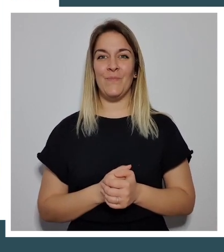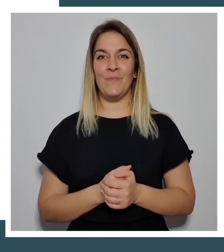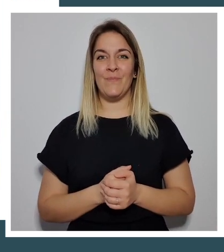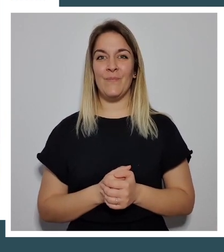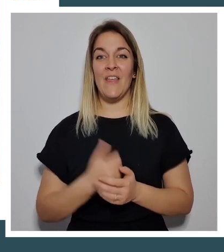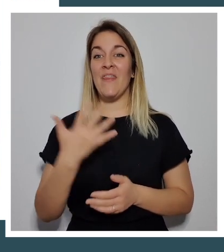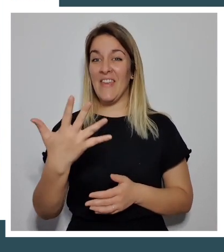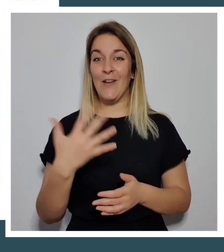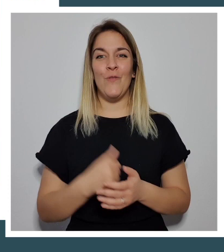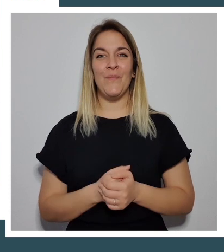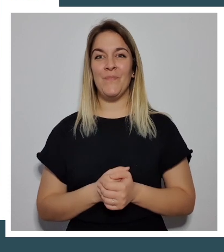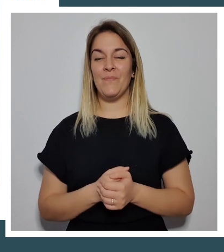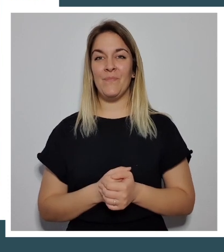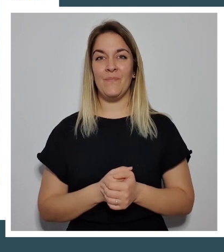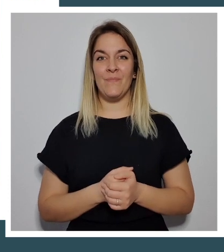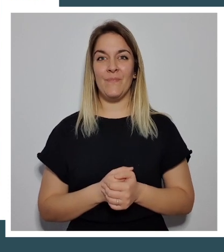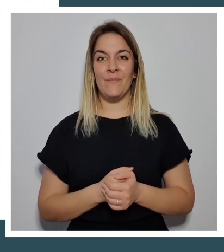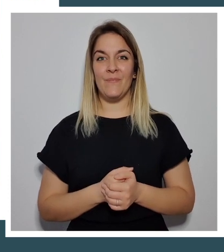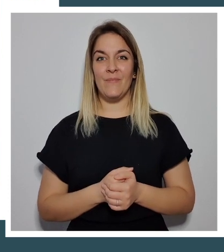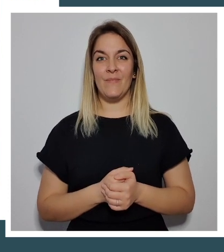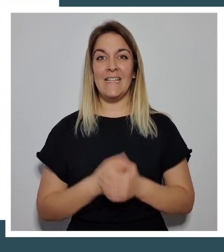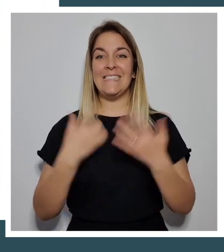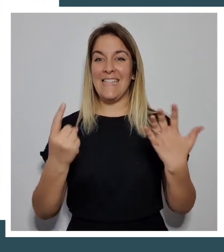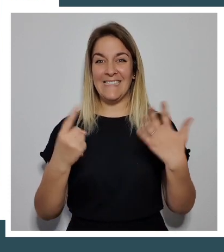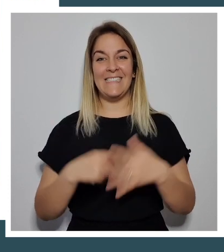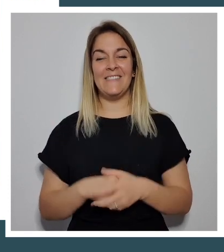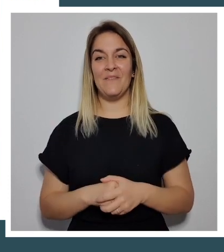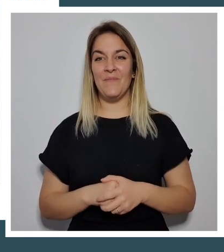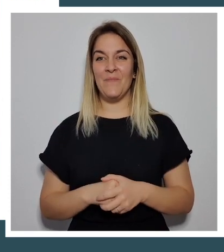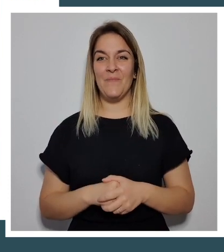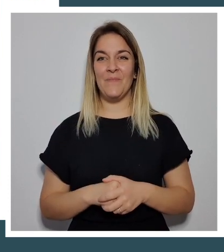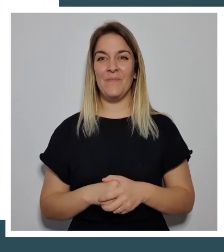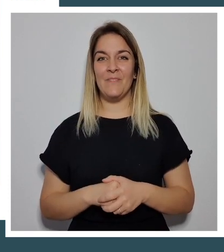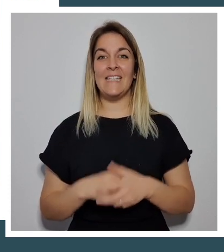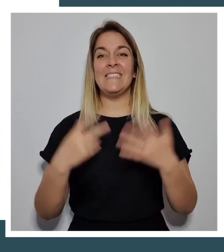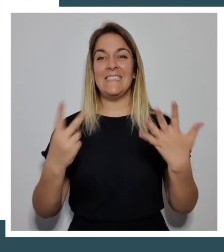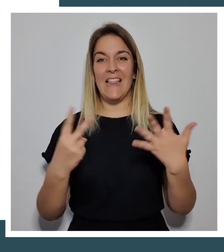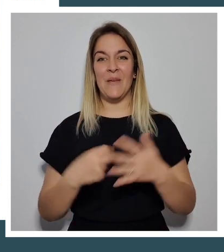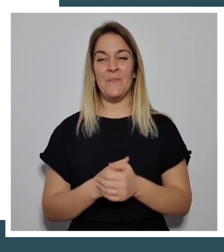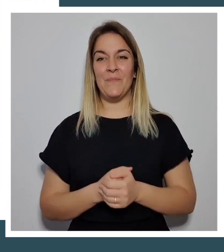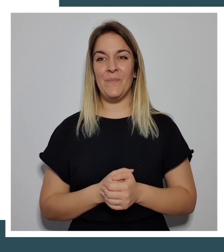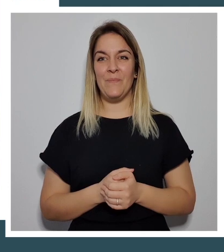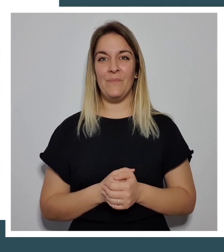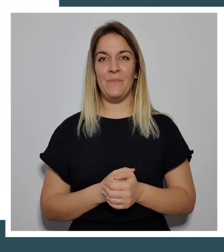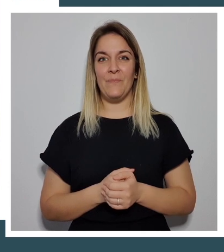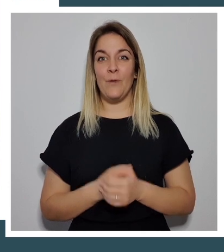5, 6, 7,